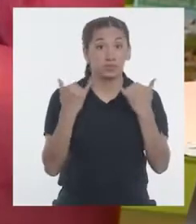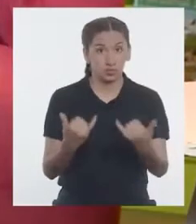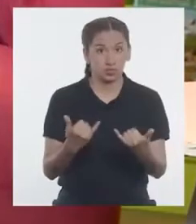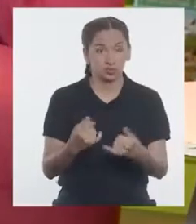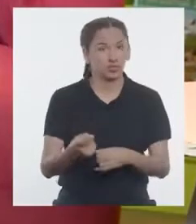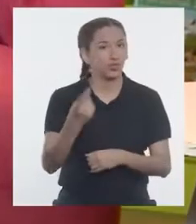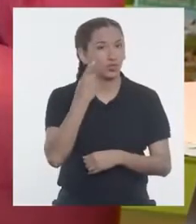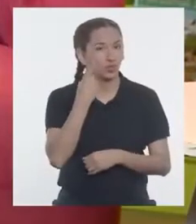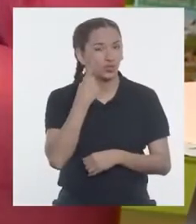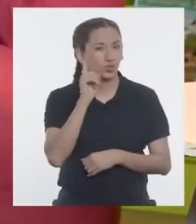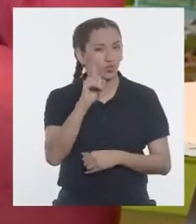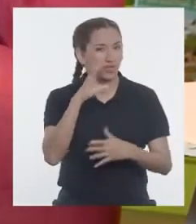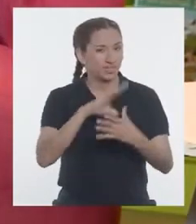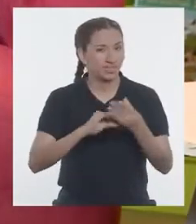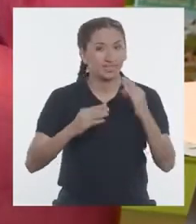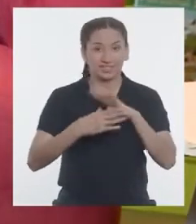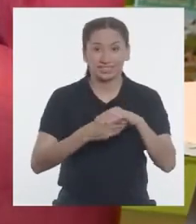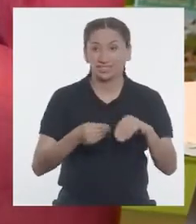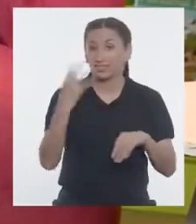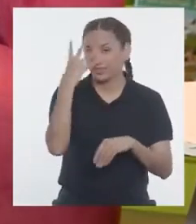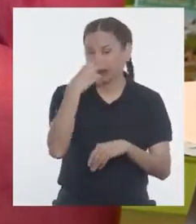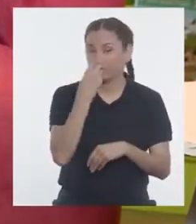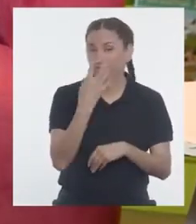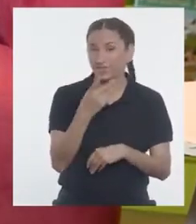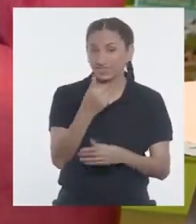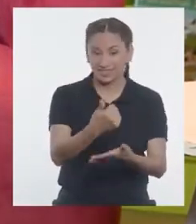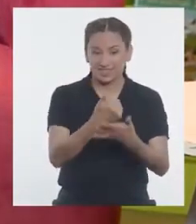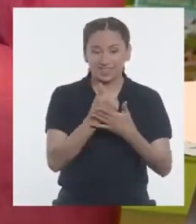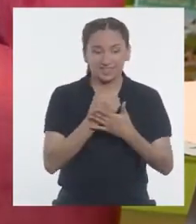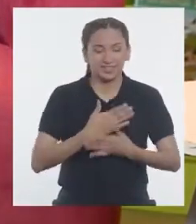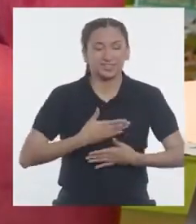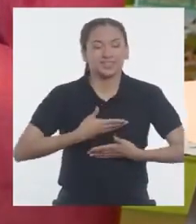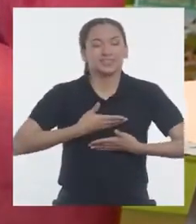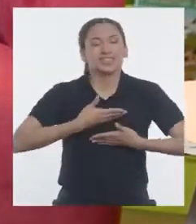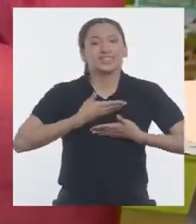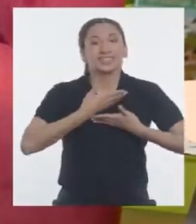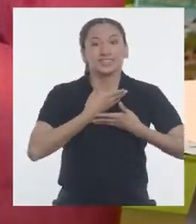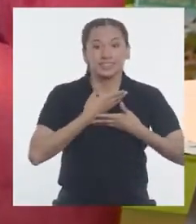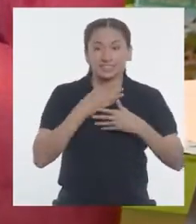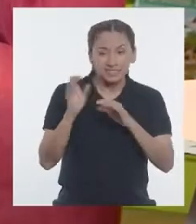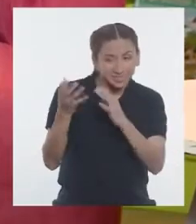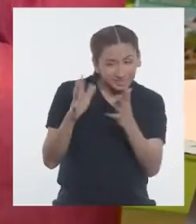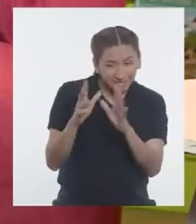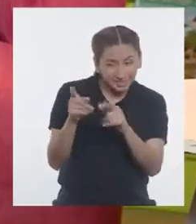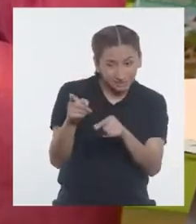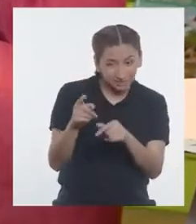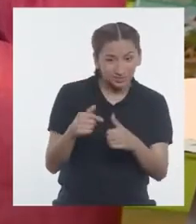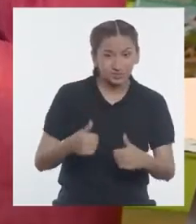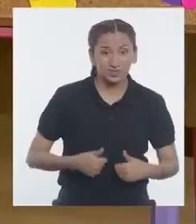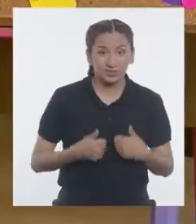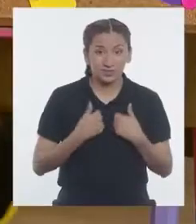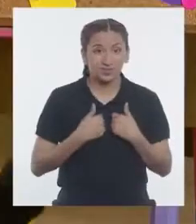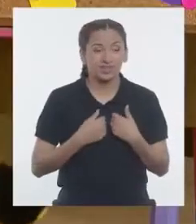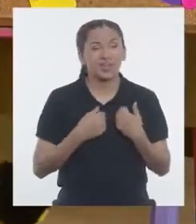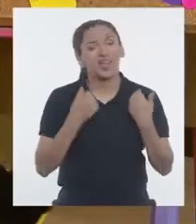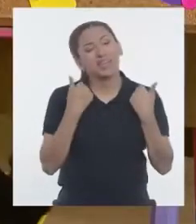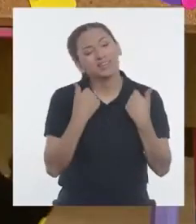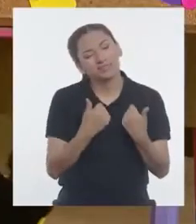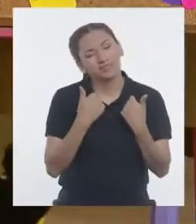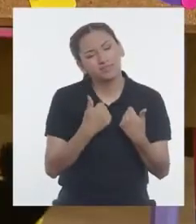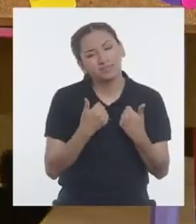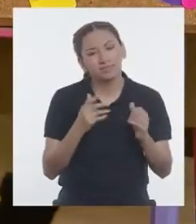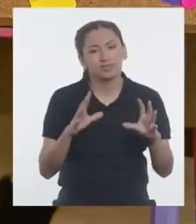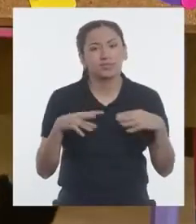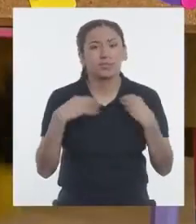Hoy conoceremos una historia muy hermosa que nos animará en momentos como el que estás viviendo, Lea. ¡Qué bien,